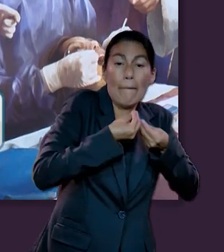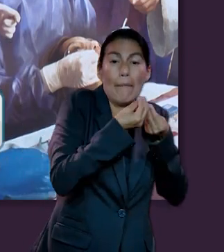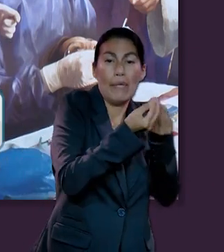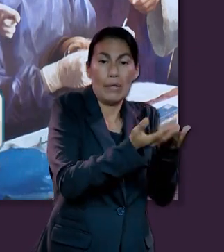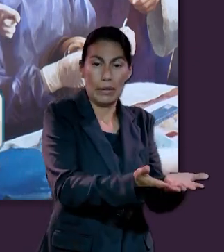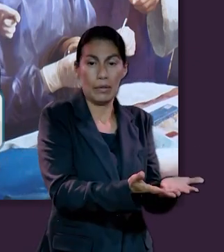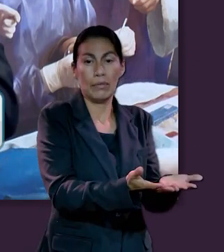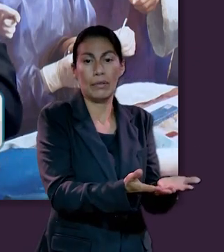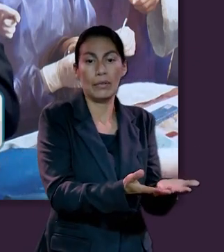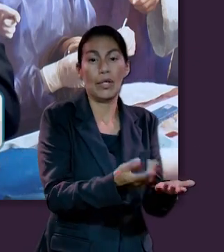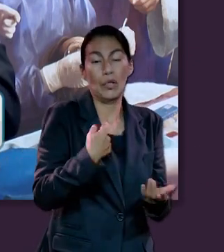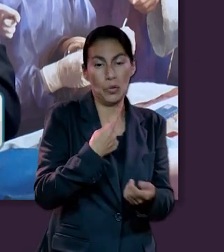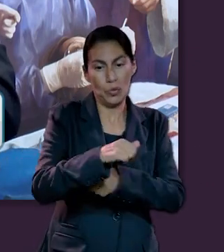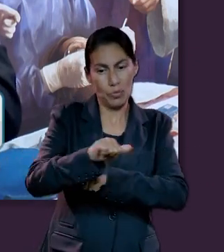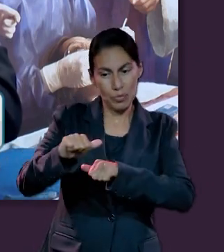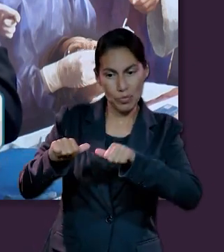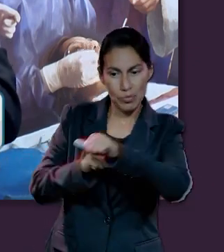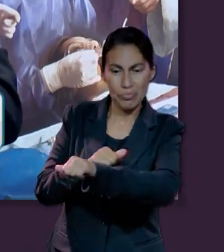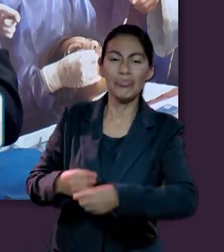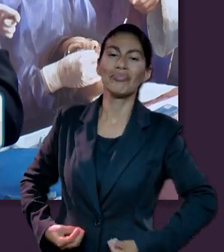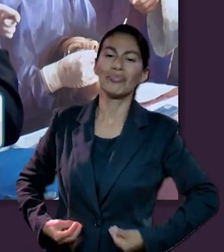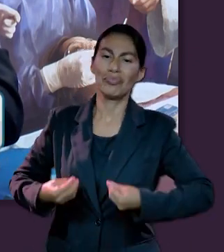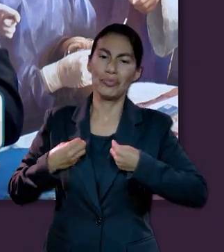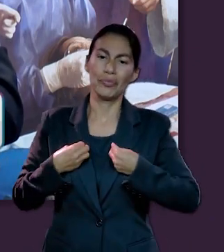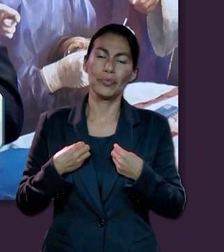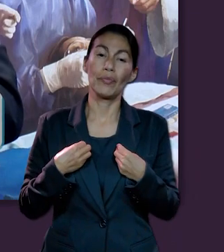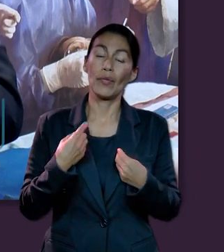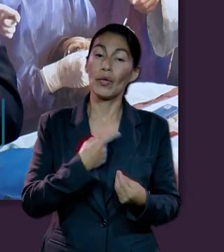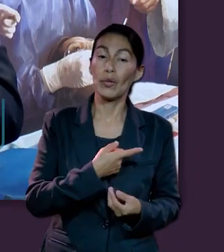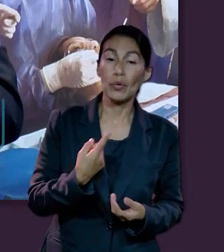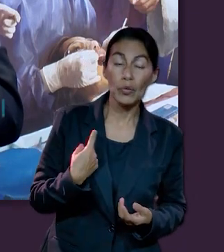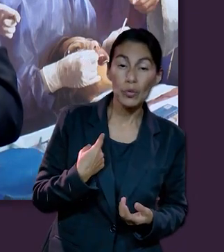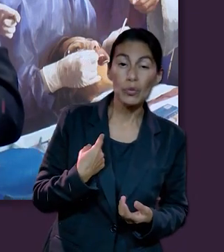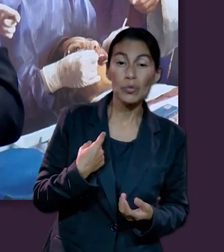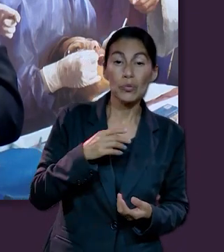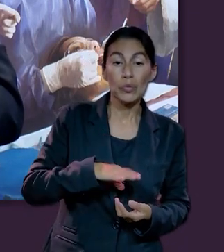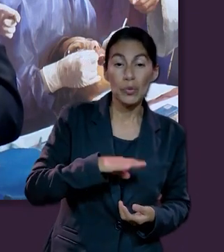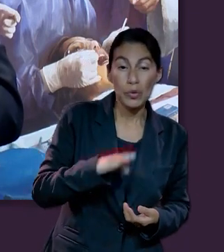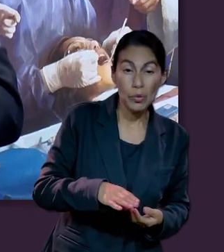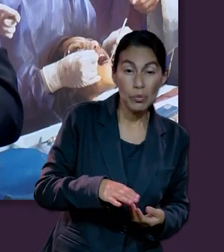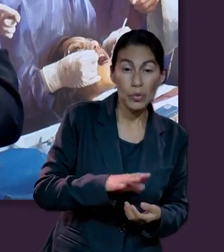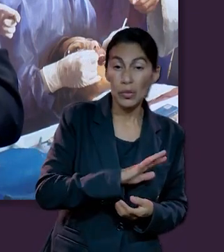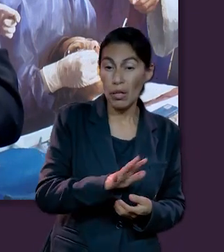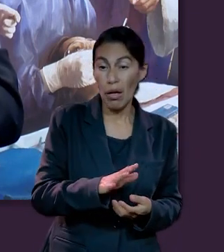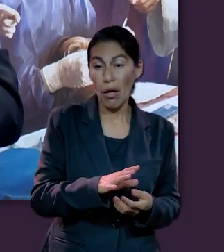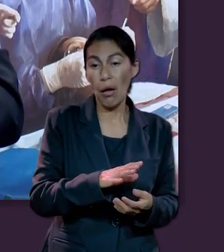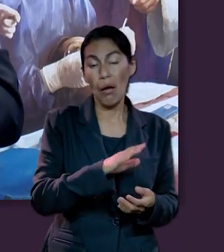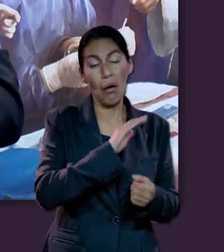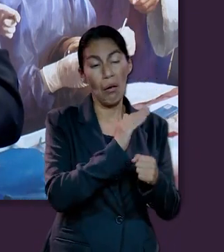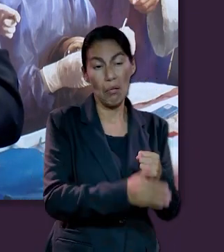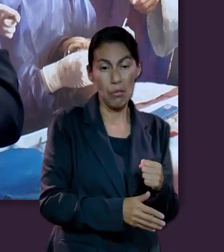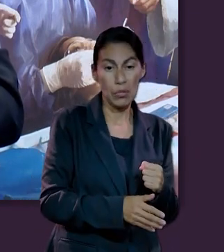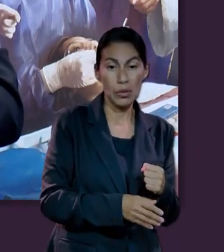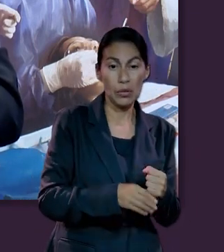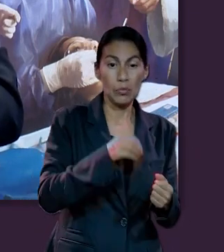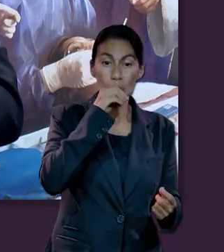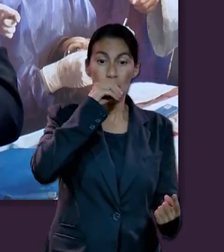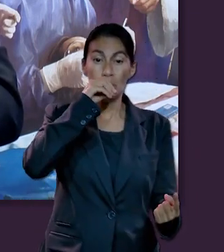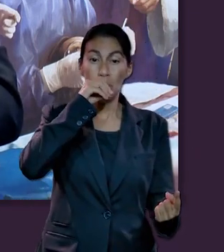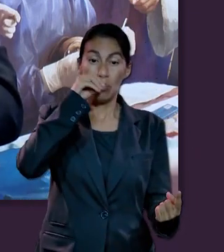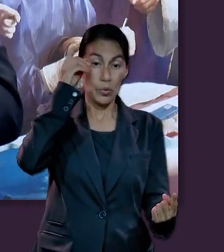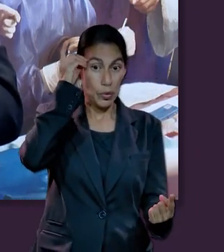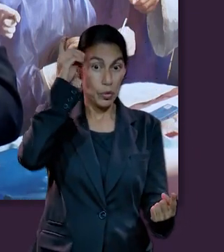darnos vida a nosotros. Y cuando morimos, cuando nuestras funciones cesan, es entonces que ese